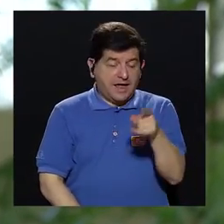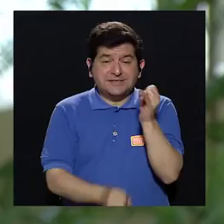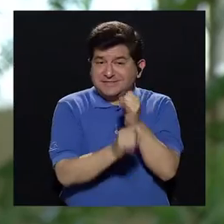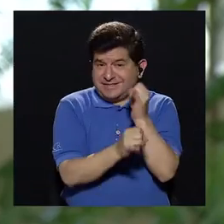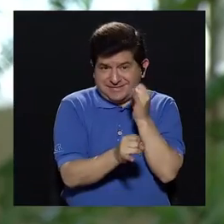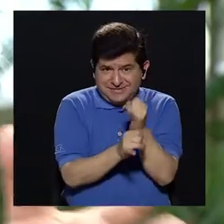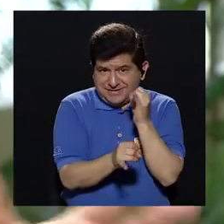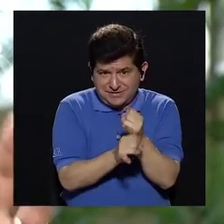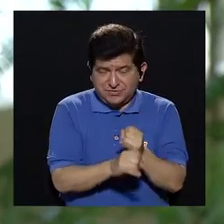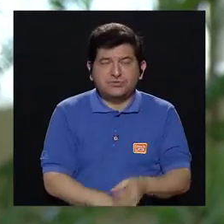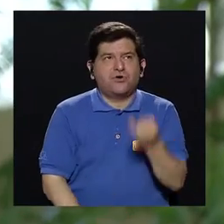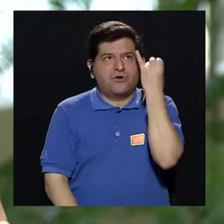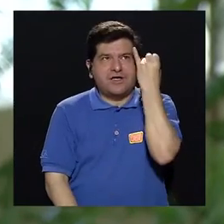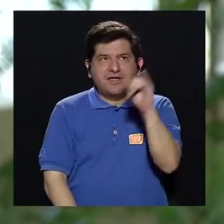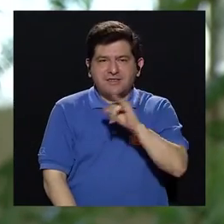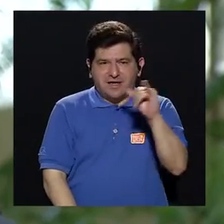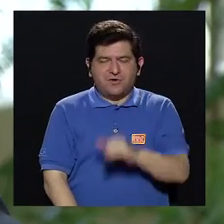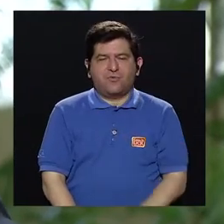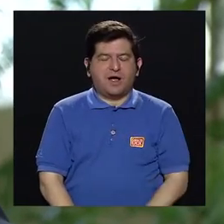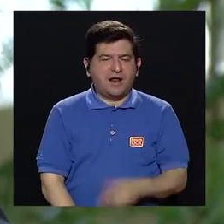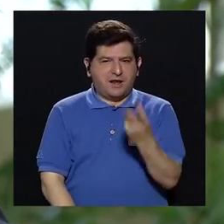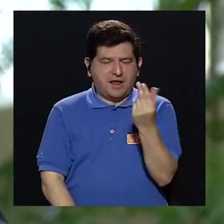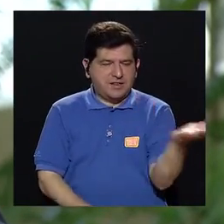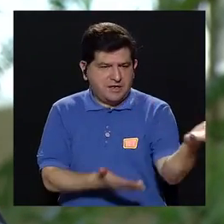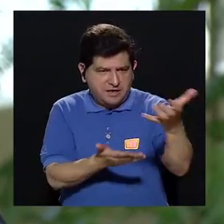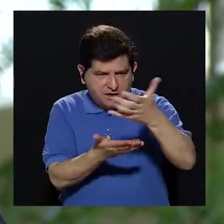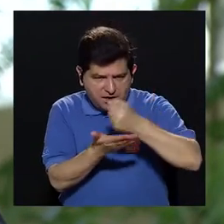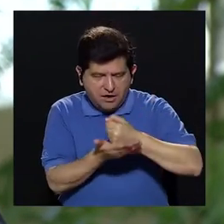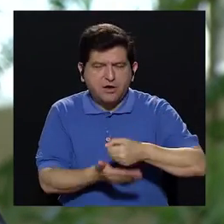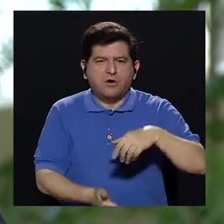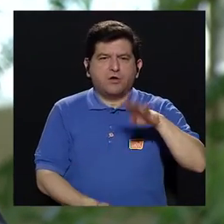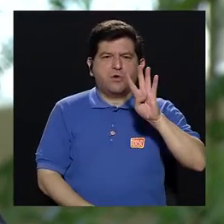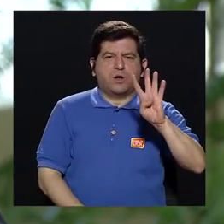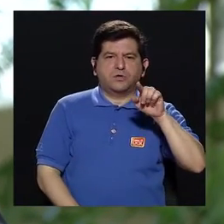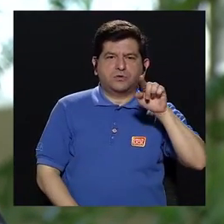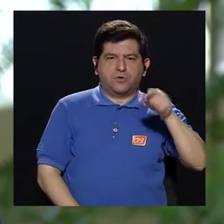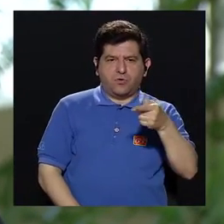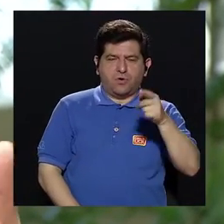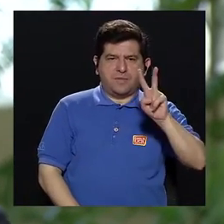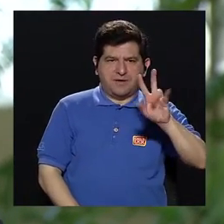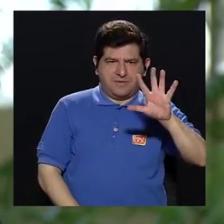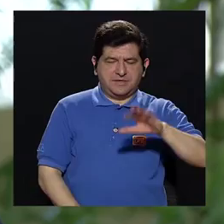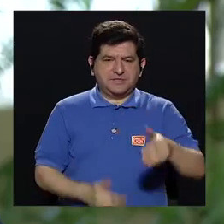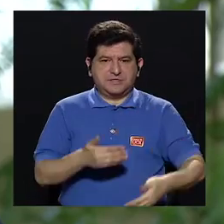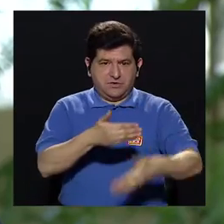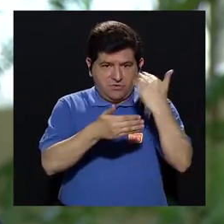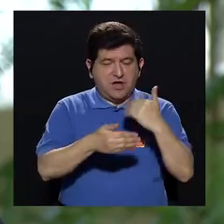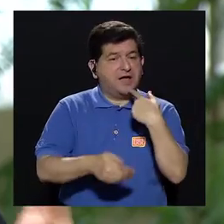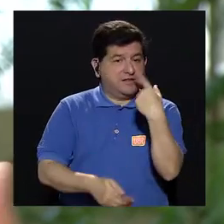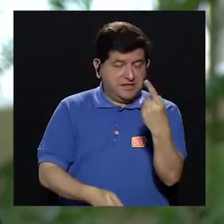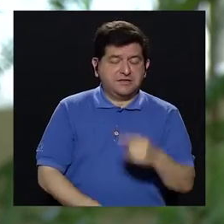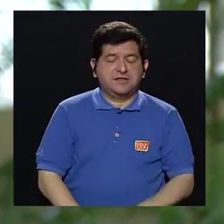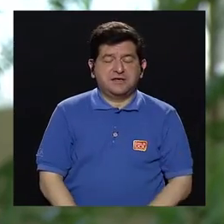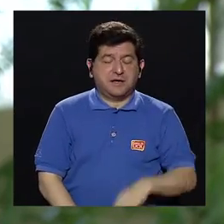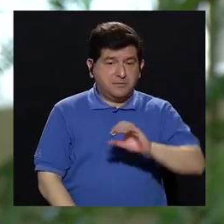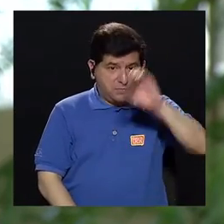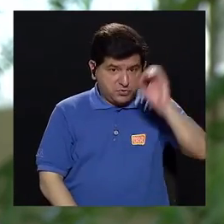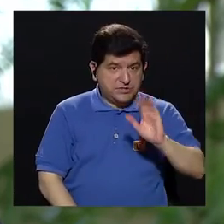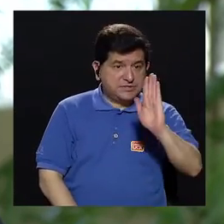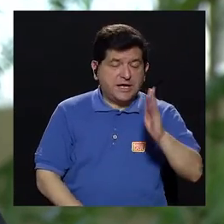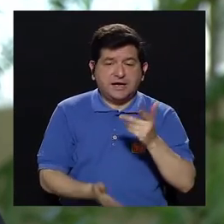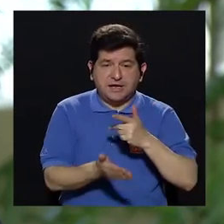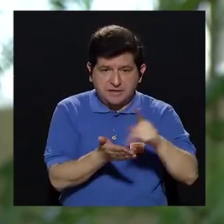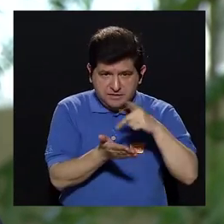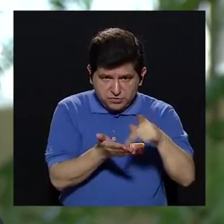entidades, la misma idea, reciben el dinero, el 4.25, que les comenté más temprano, de su salario,